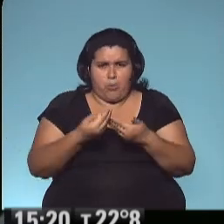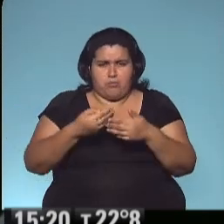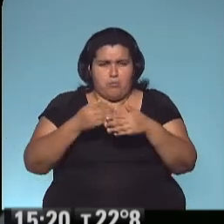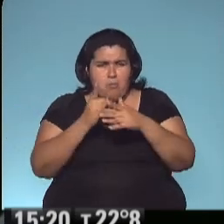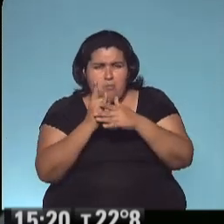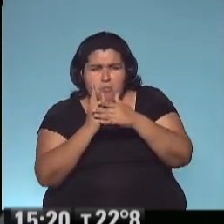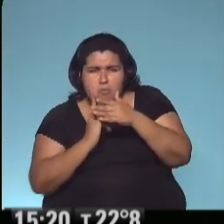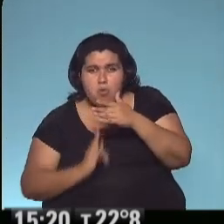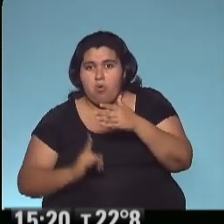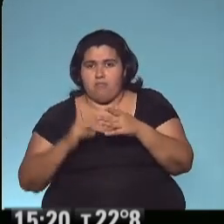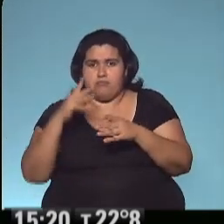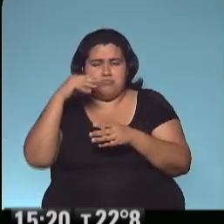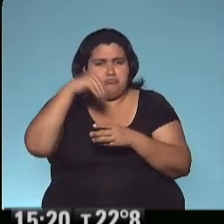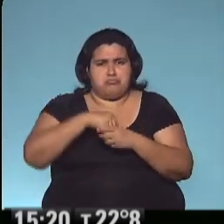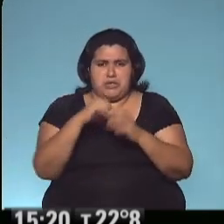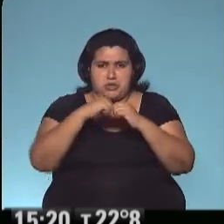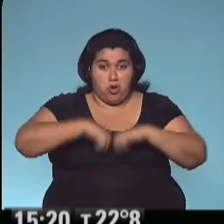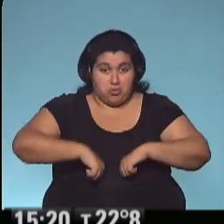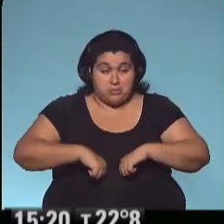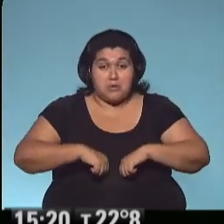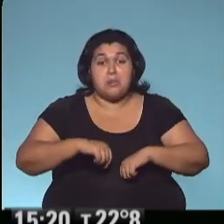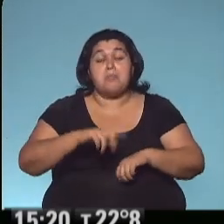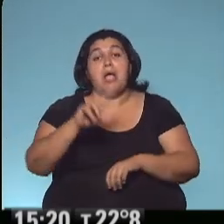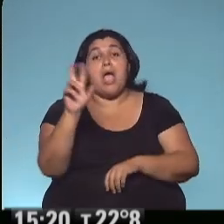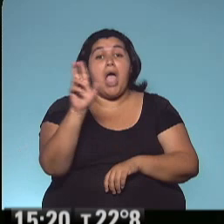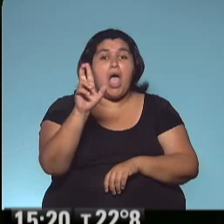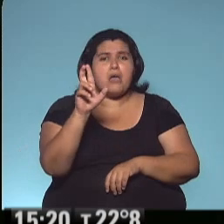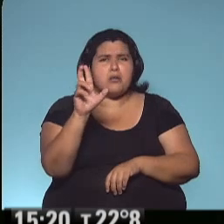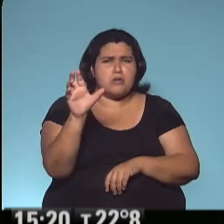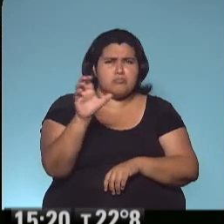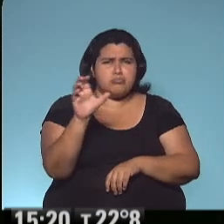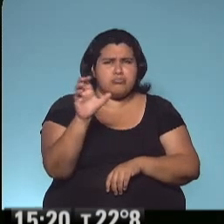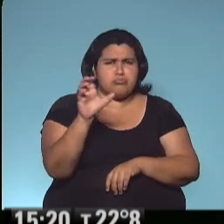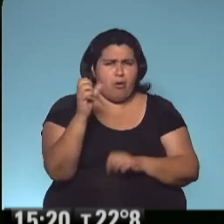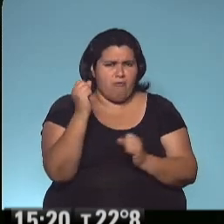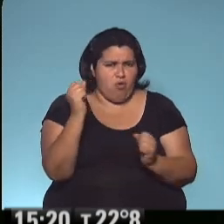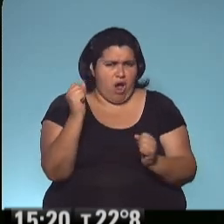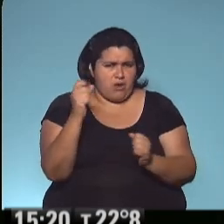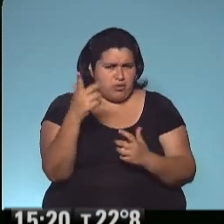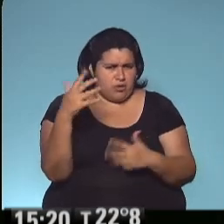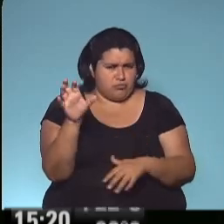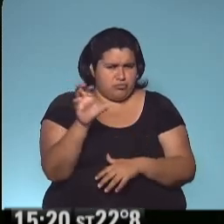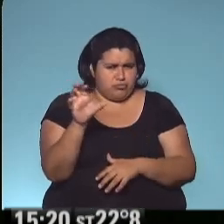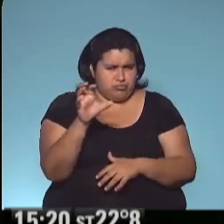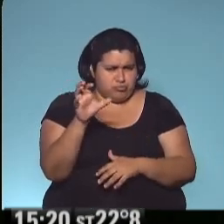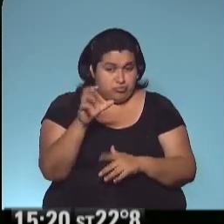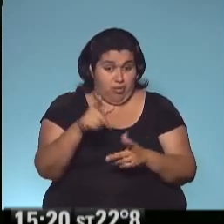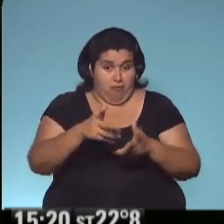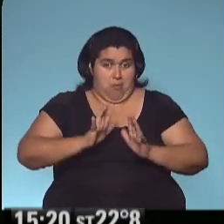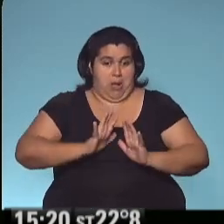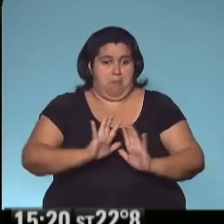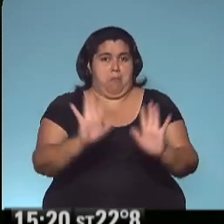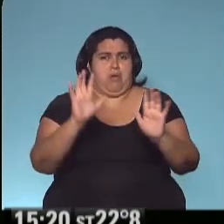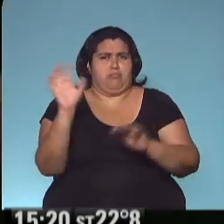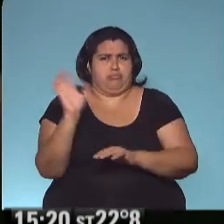profundo del mundo. Y entonces la R, que rugía como una mariposa furiosa, hizo rodar al ogronte hacia el